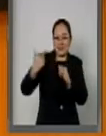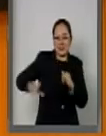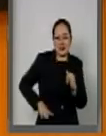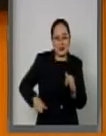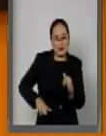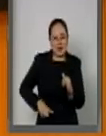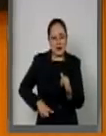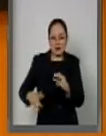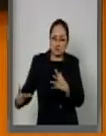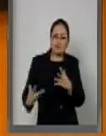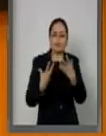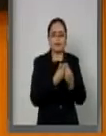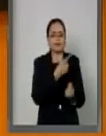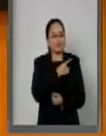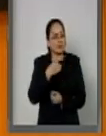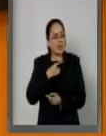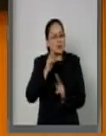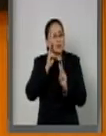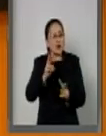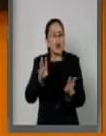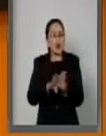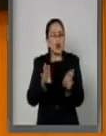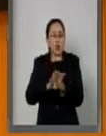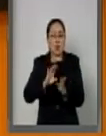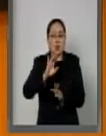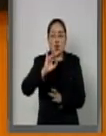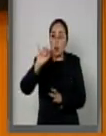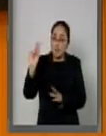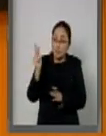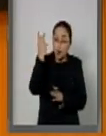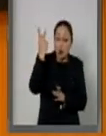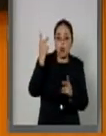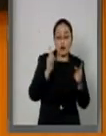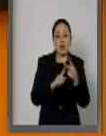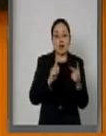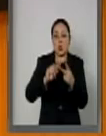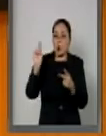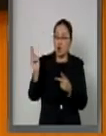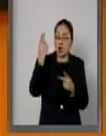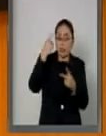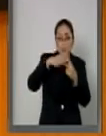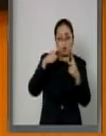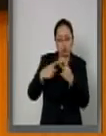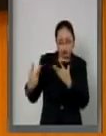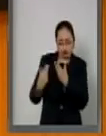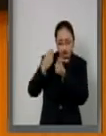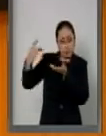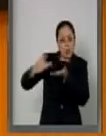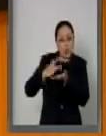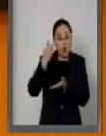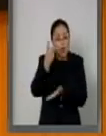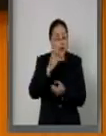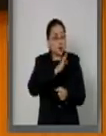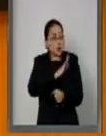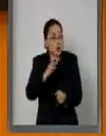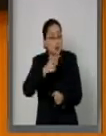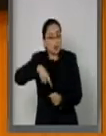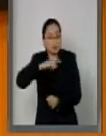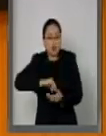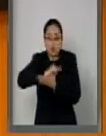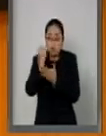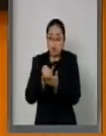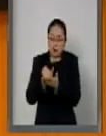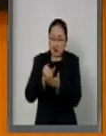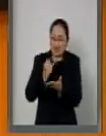dentro las que habría que reconocer al Instituto Politécnico Nacional y a la UNAM. Y eso nos ha permitido el tener información